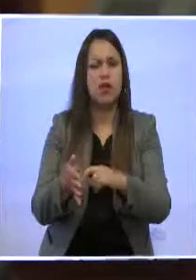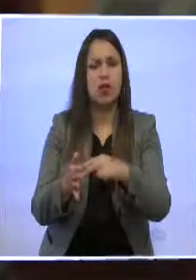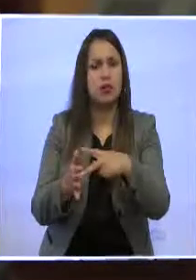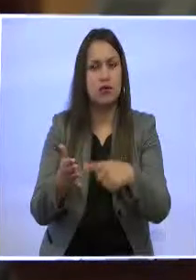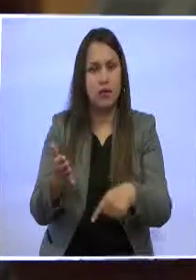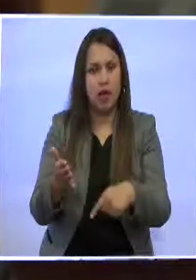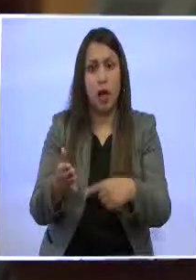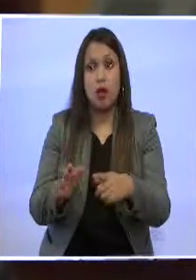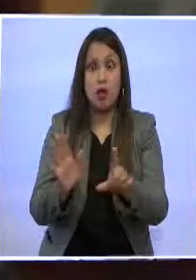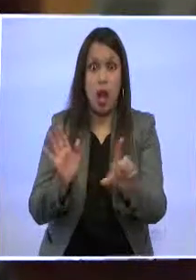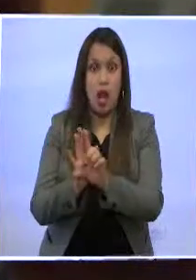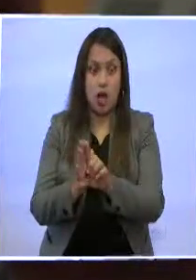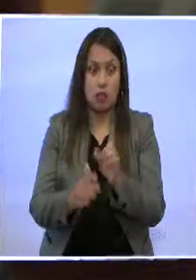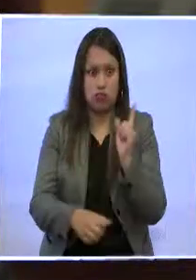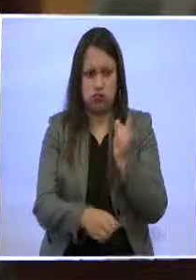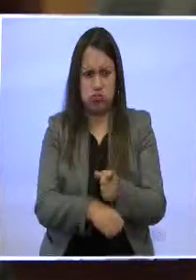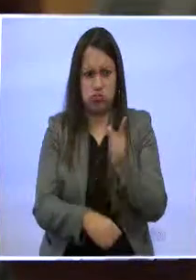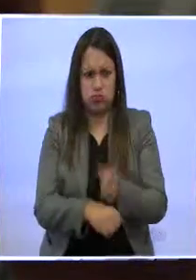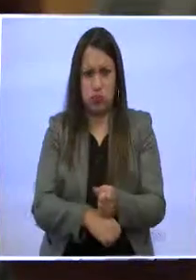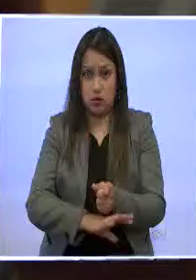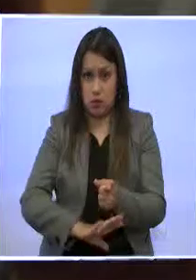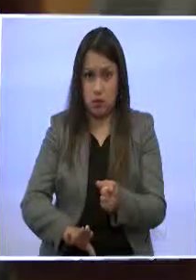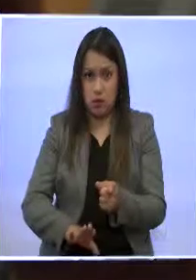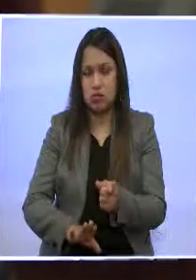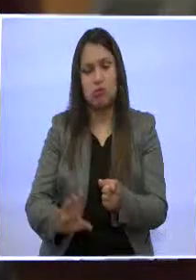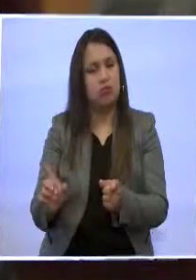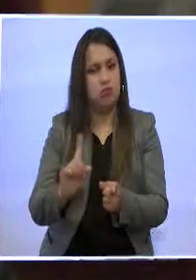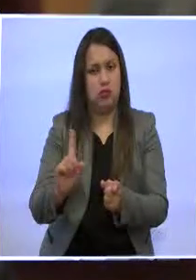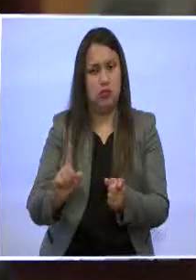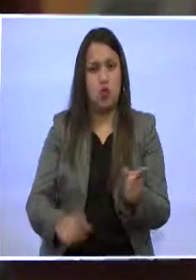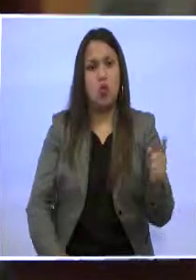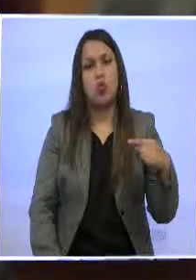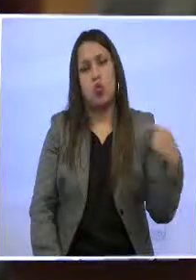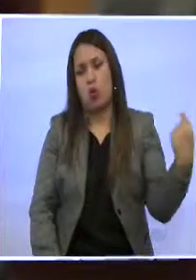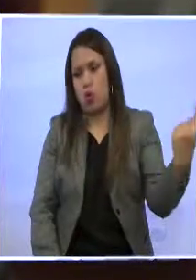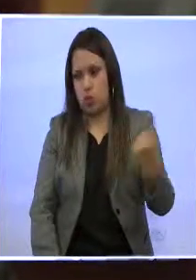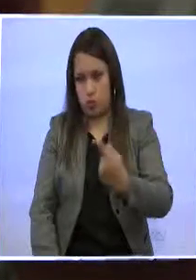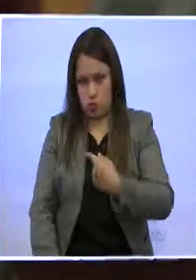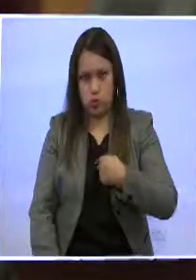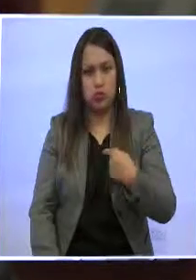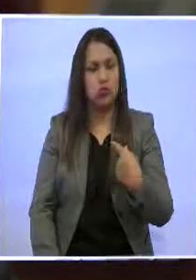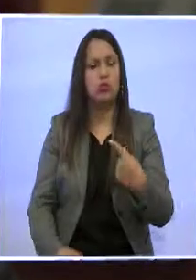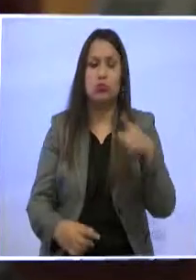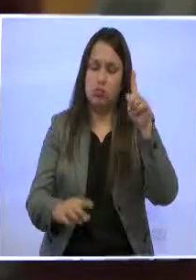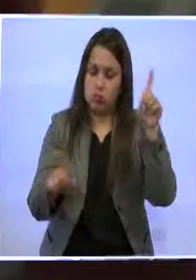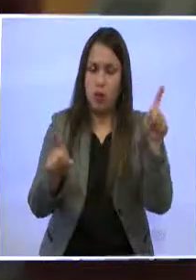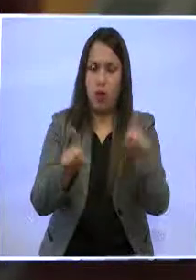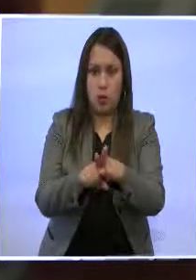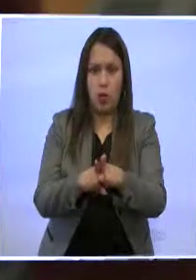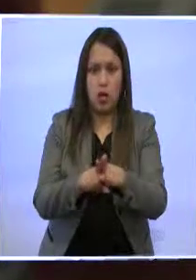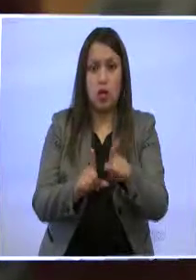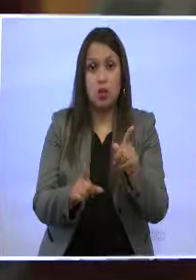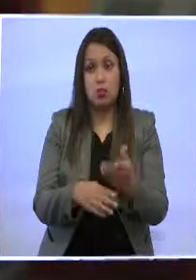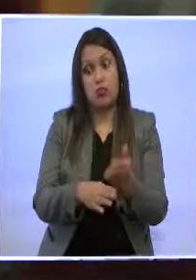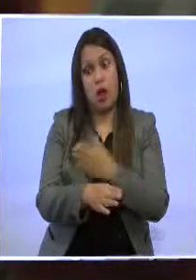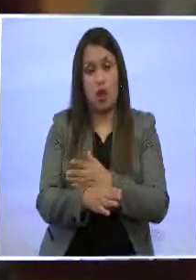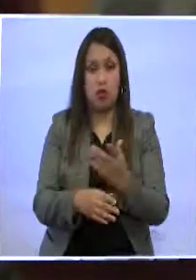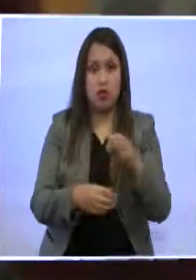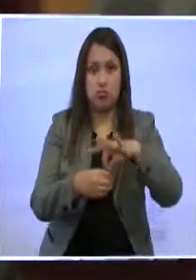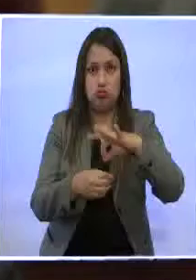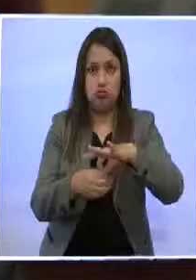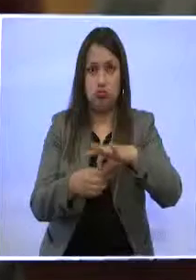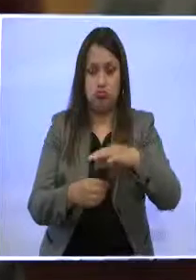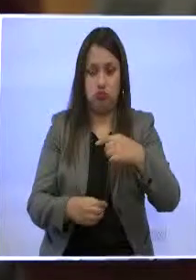nosotros estamos convencidos que este ejercicio perfecciona la democracia y permite que quienes fuimos electos en su momento